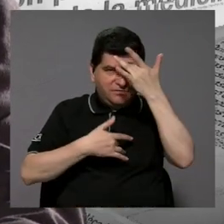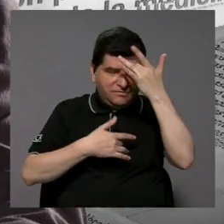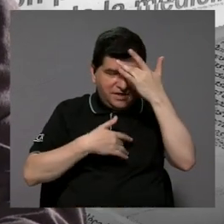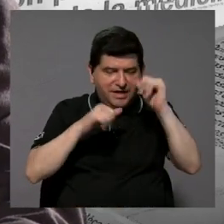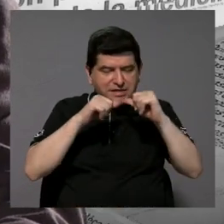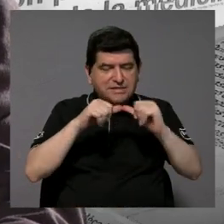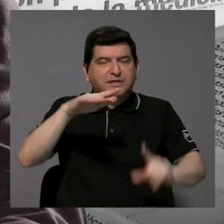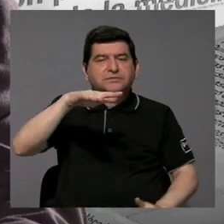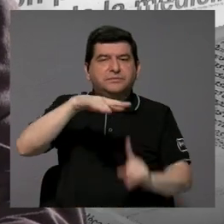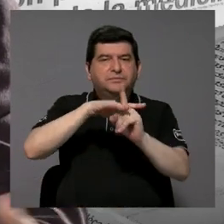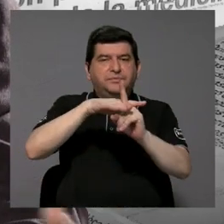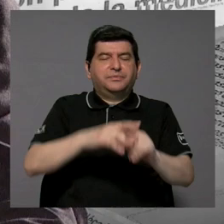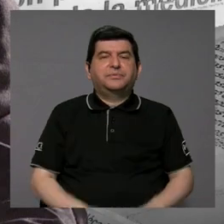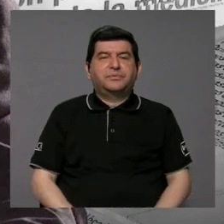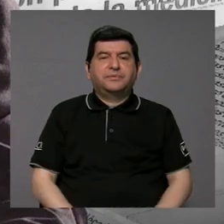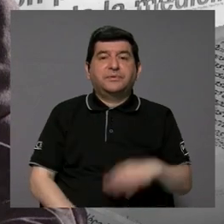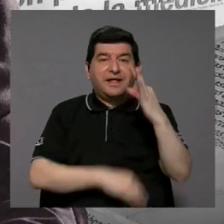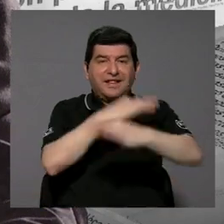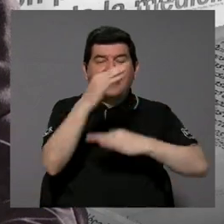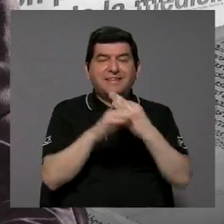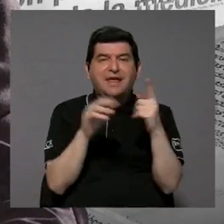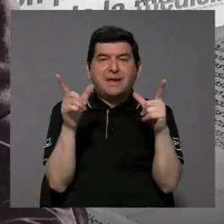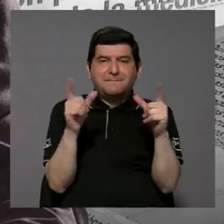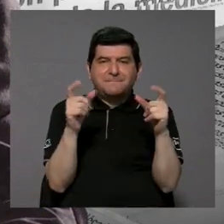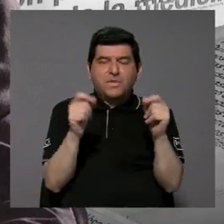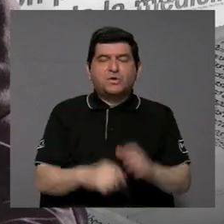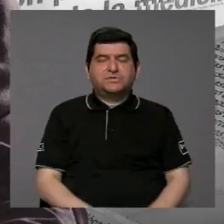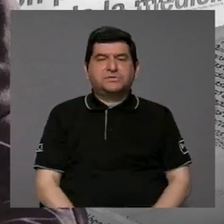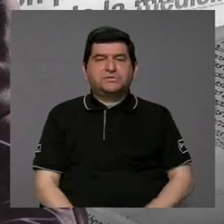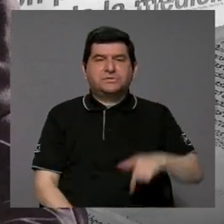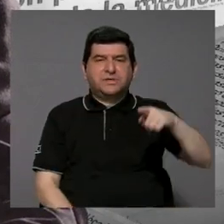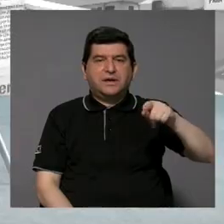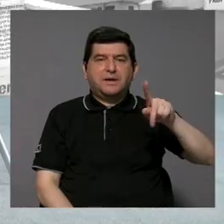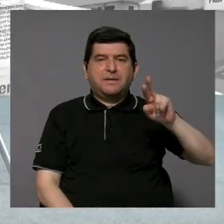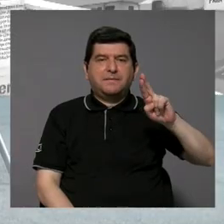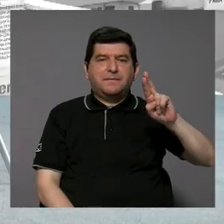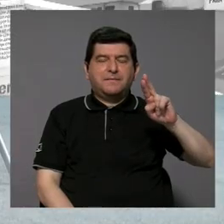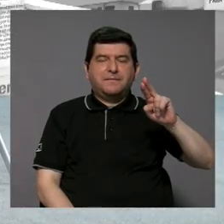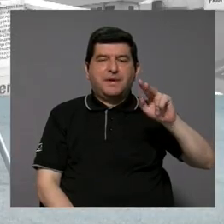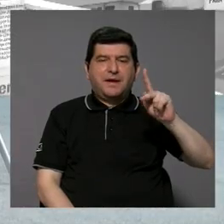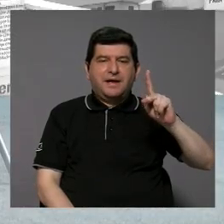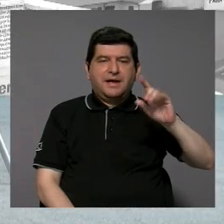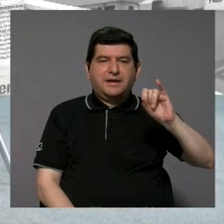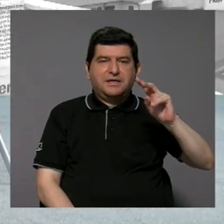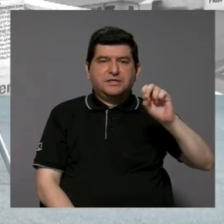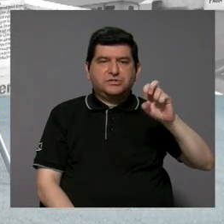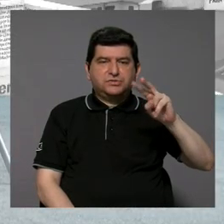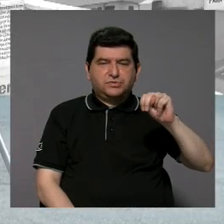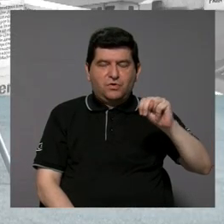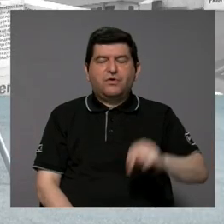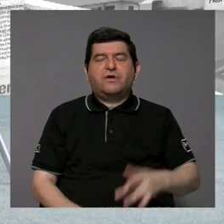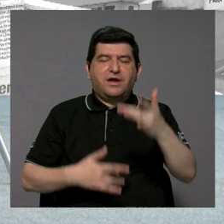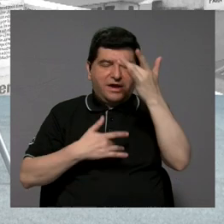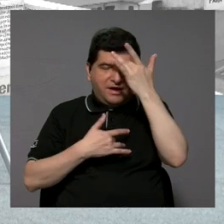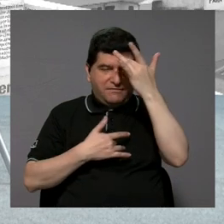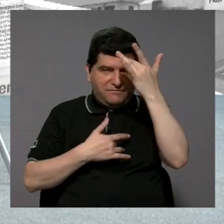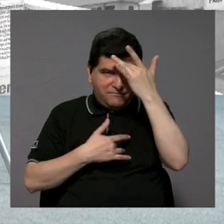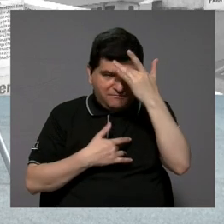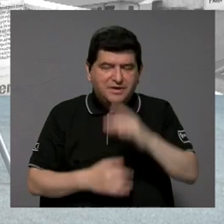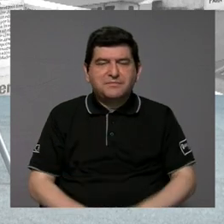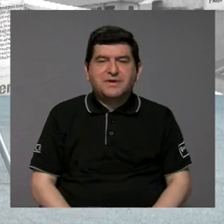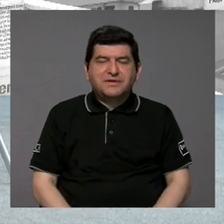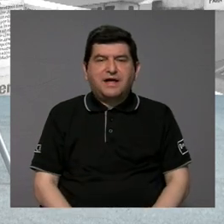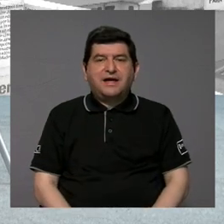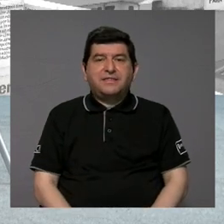crónicas, tipos de cáncer, Parkinson, enfermedades reproductivas, enfermedades